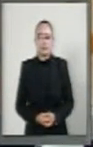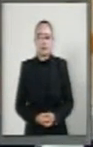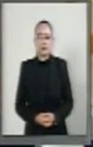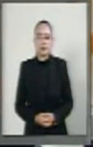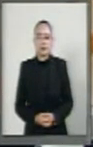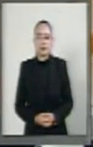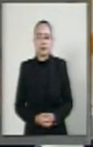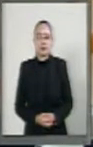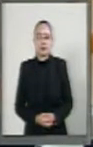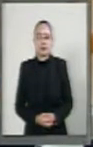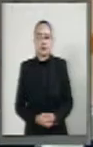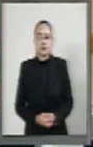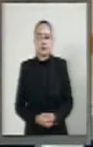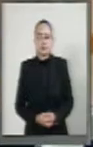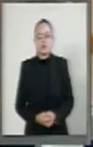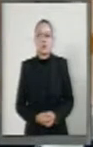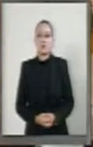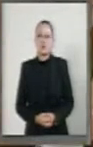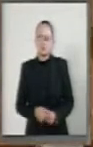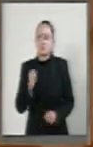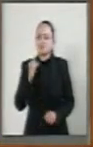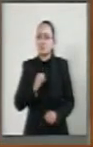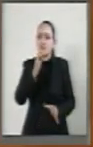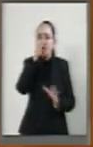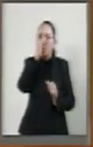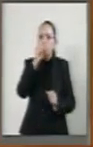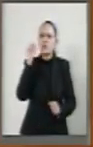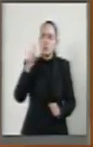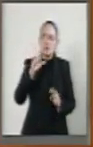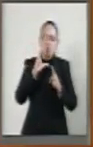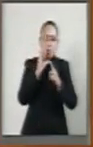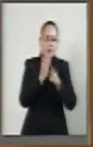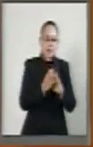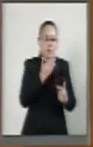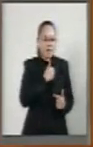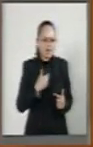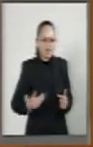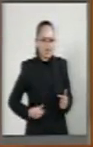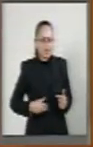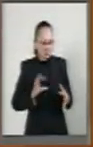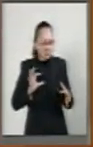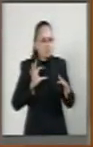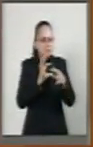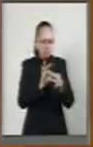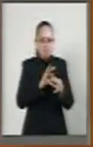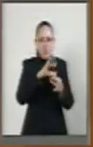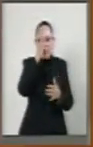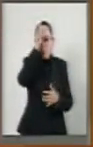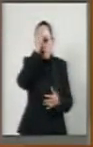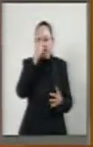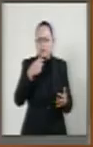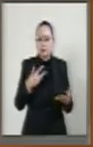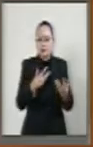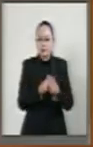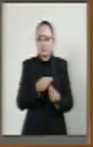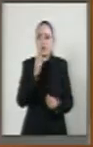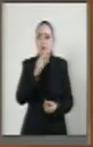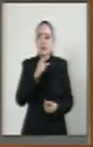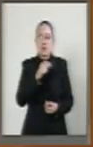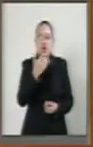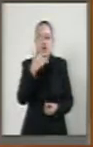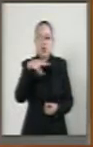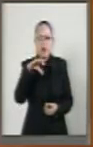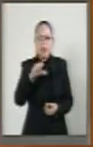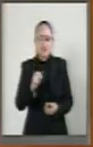Con coincidencias con lo expresado por el presidente de la Comisión de Justicia, del señor senador Yunes, y con lo